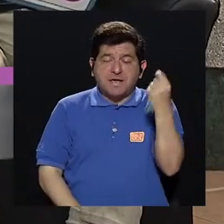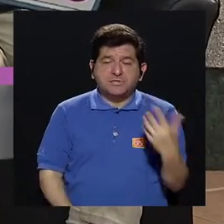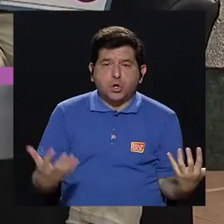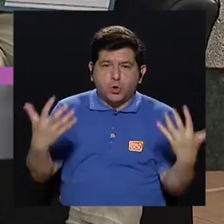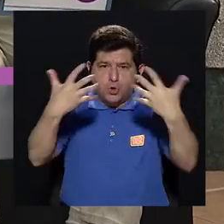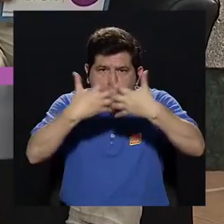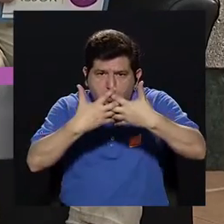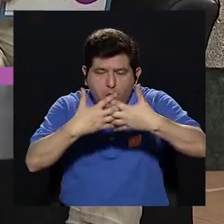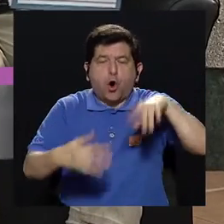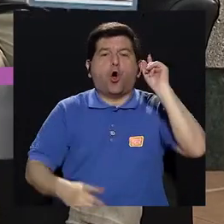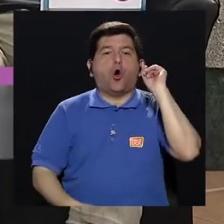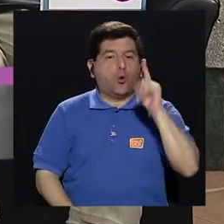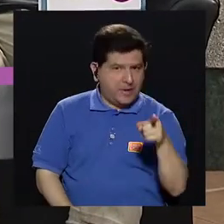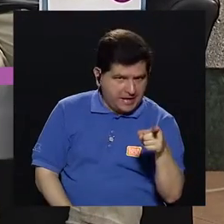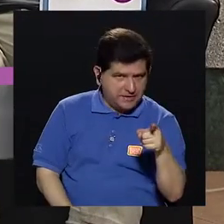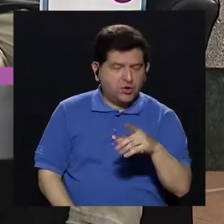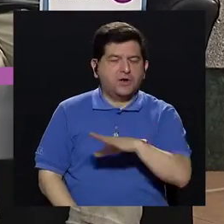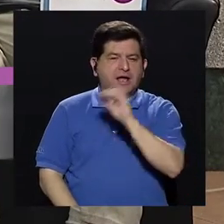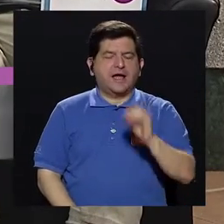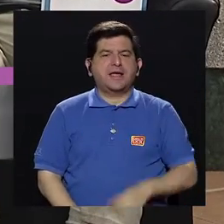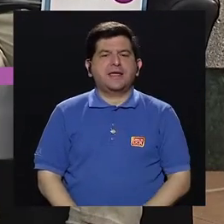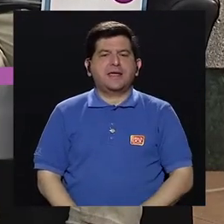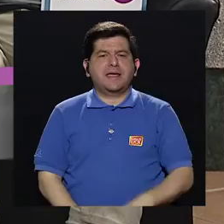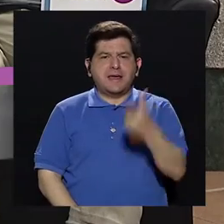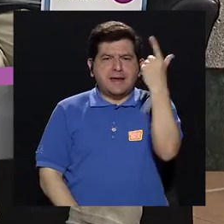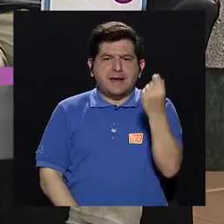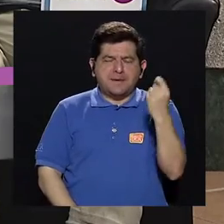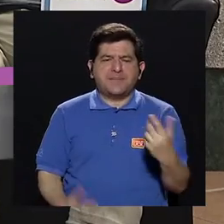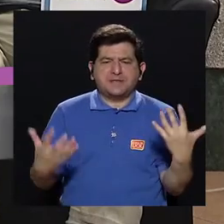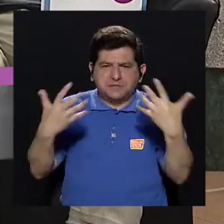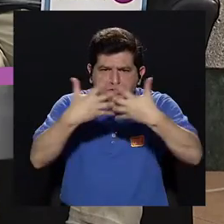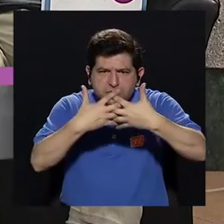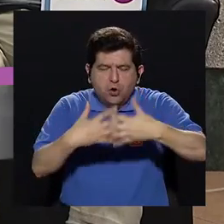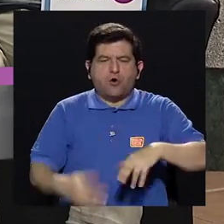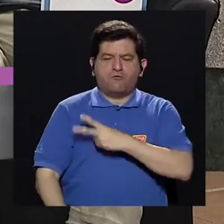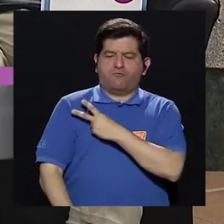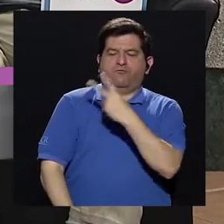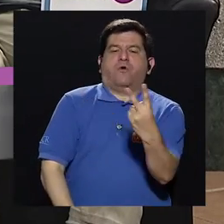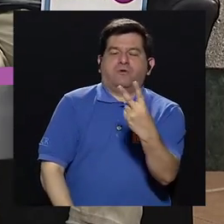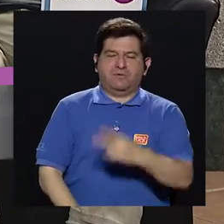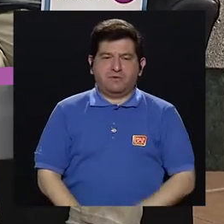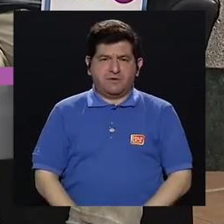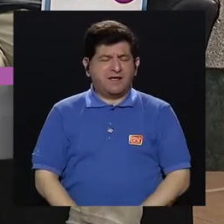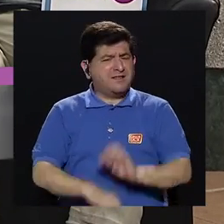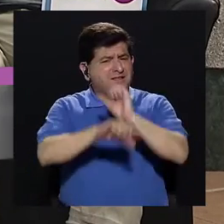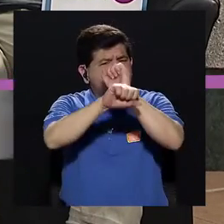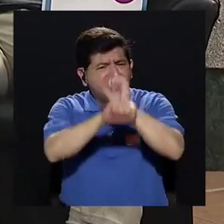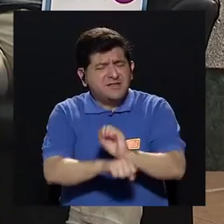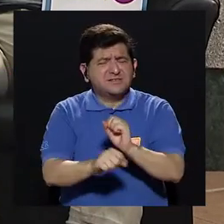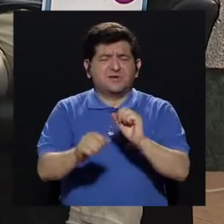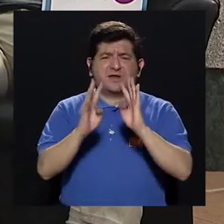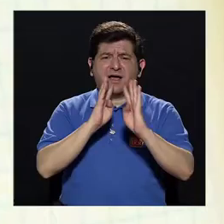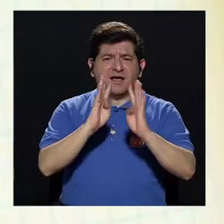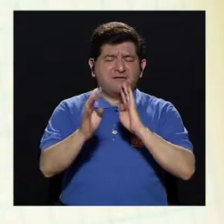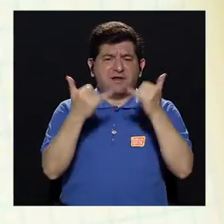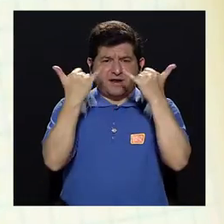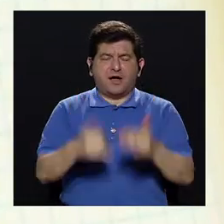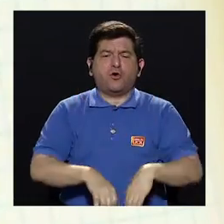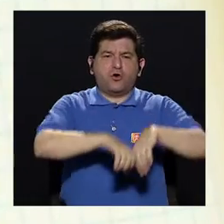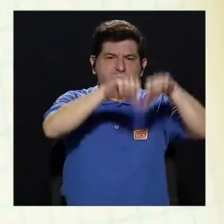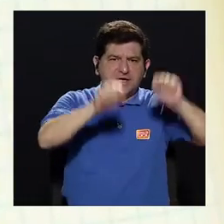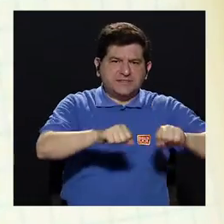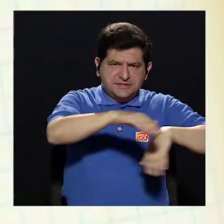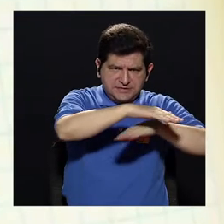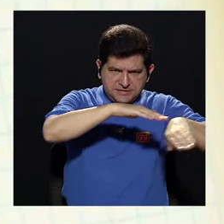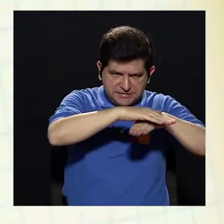complementarias obligatorias y las pensiones complementarias voluntarias. Entonces, ahora, tradicionalmente se habla régimen